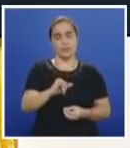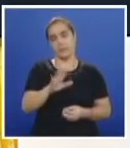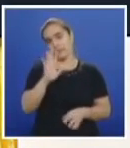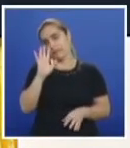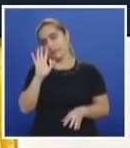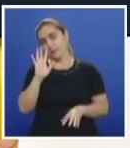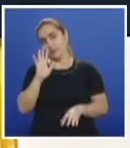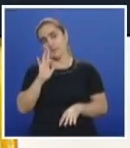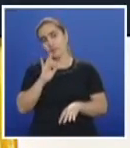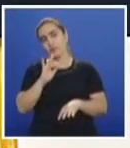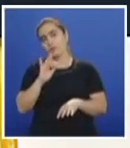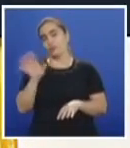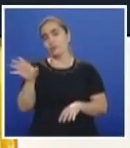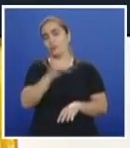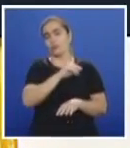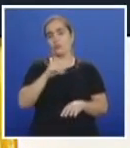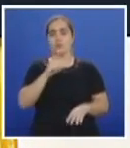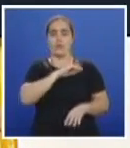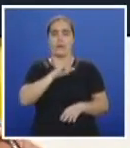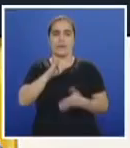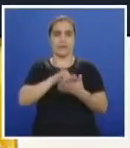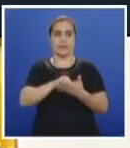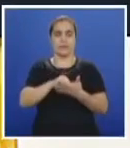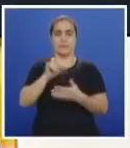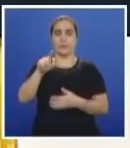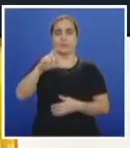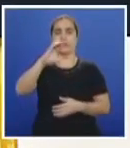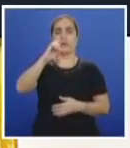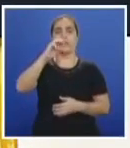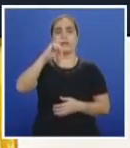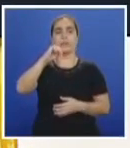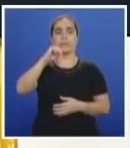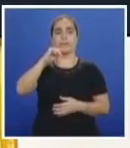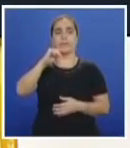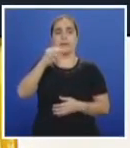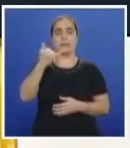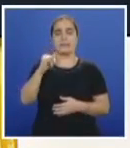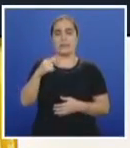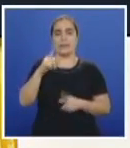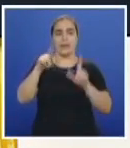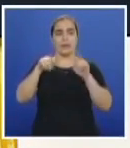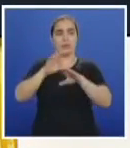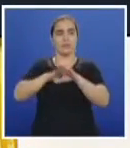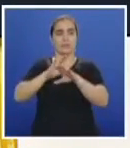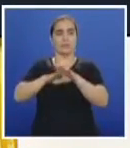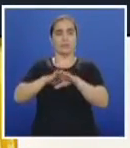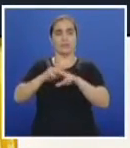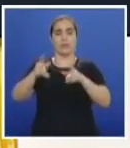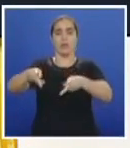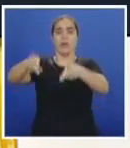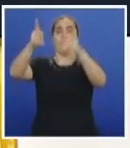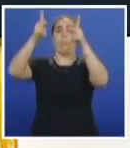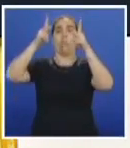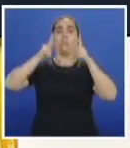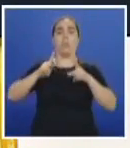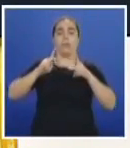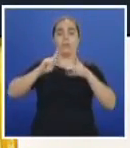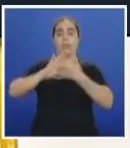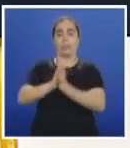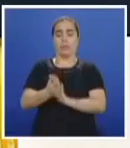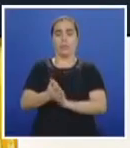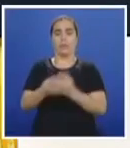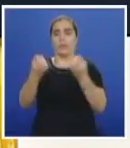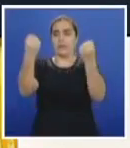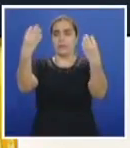directamente a toda la ciudad. Por ejemplo, se ha registrado polémica porque dicen, se van a desmontar los puentes, vamos a poner semáforos, ya están